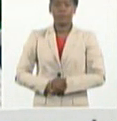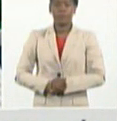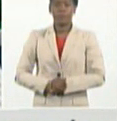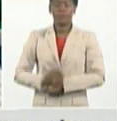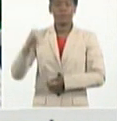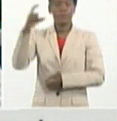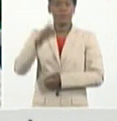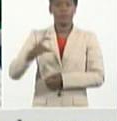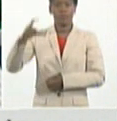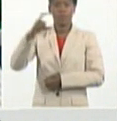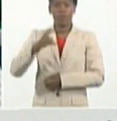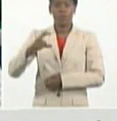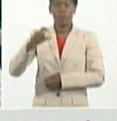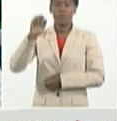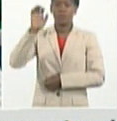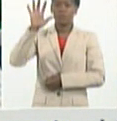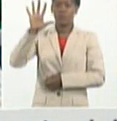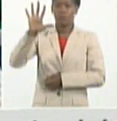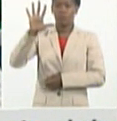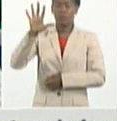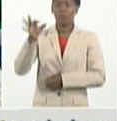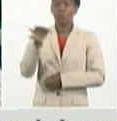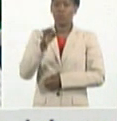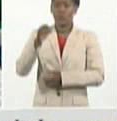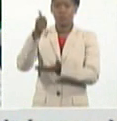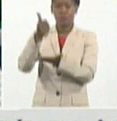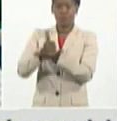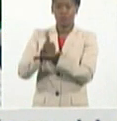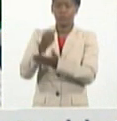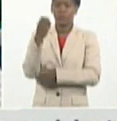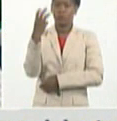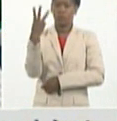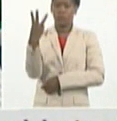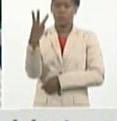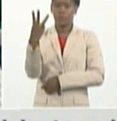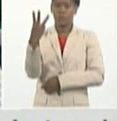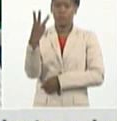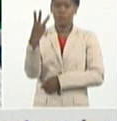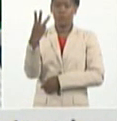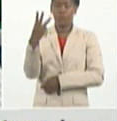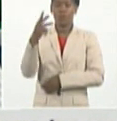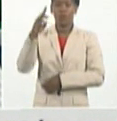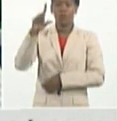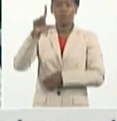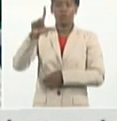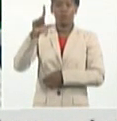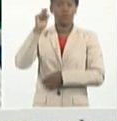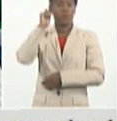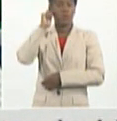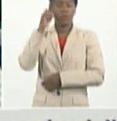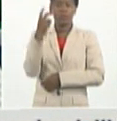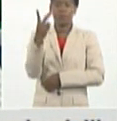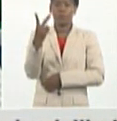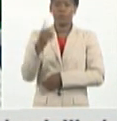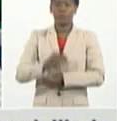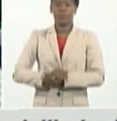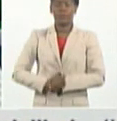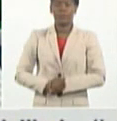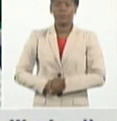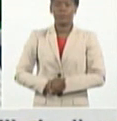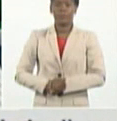pacientes, de los municipios de Camagüey 3 y de Florida 2. Y de la provincia de